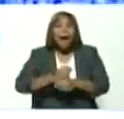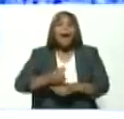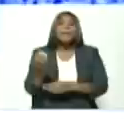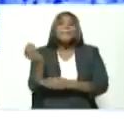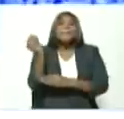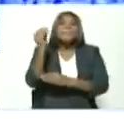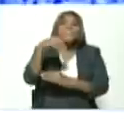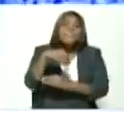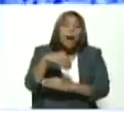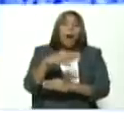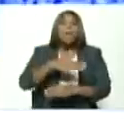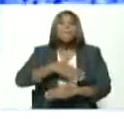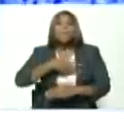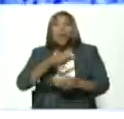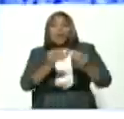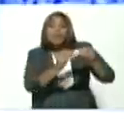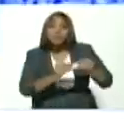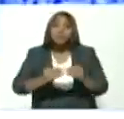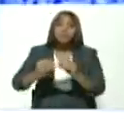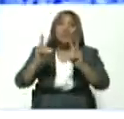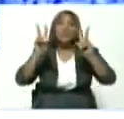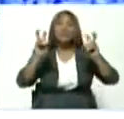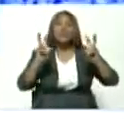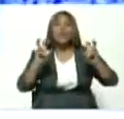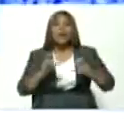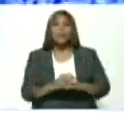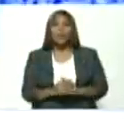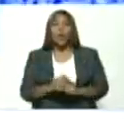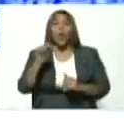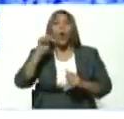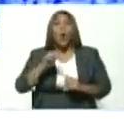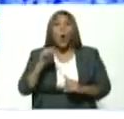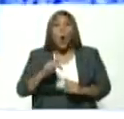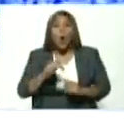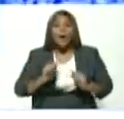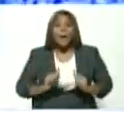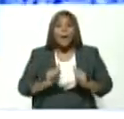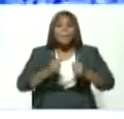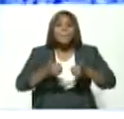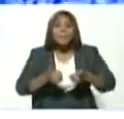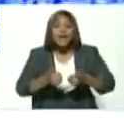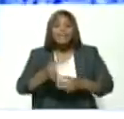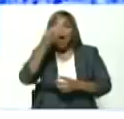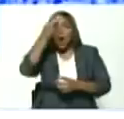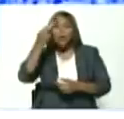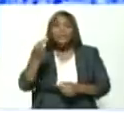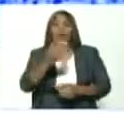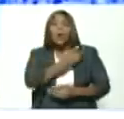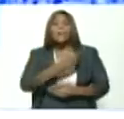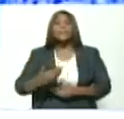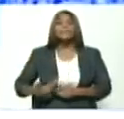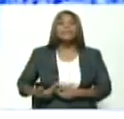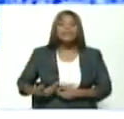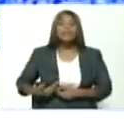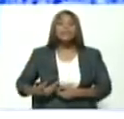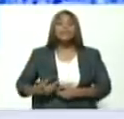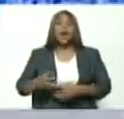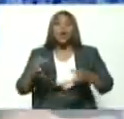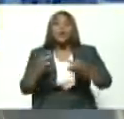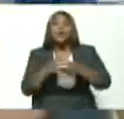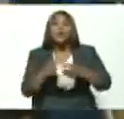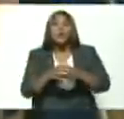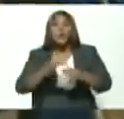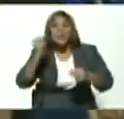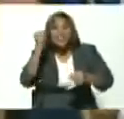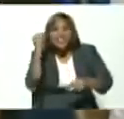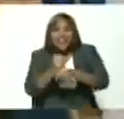de lo nuevo. Por eso hoy nace el Consejo Presidencial de la clase obrera venezolana.